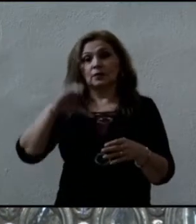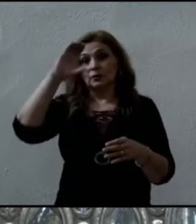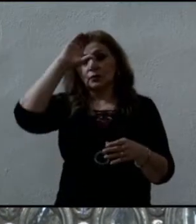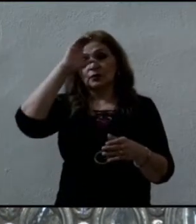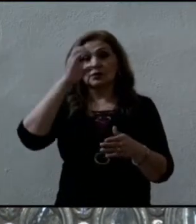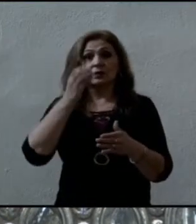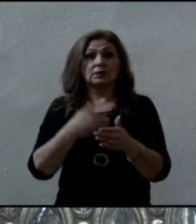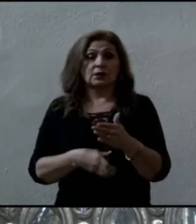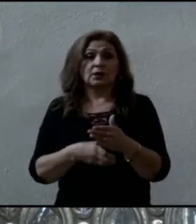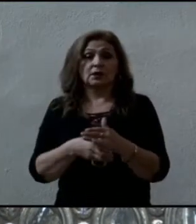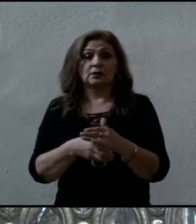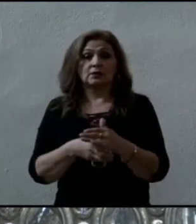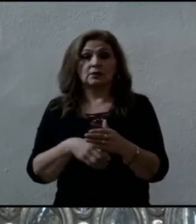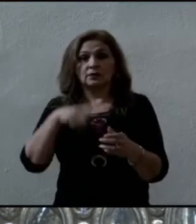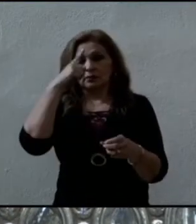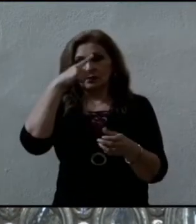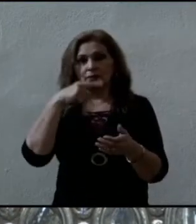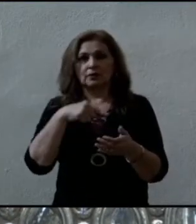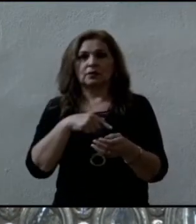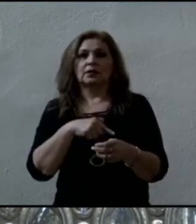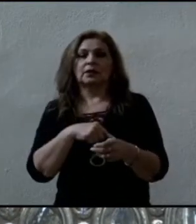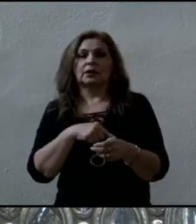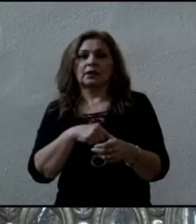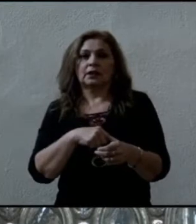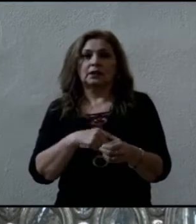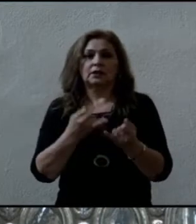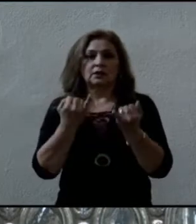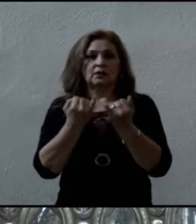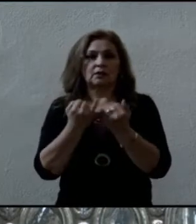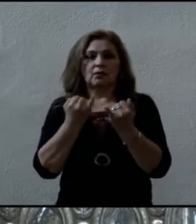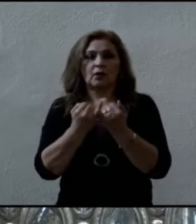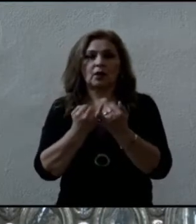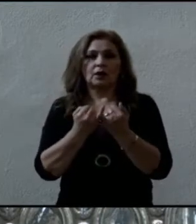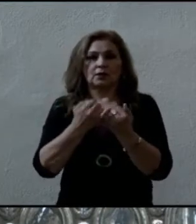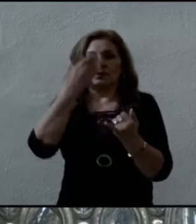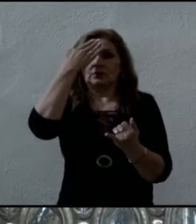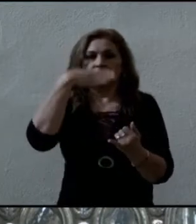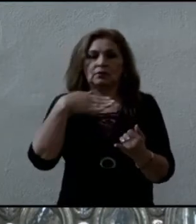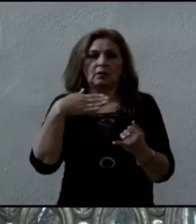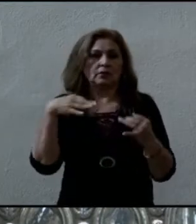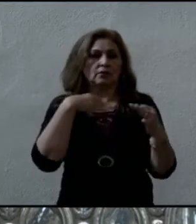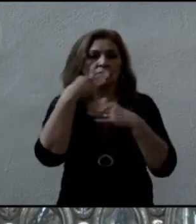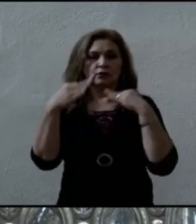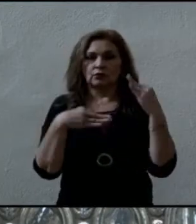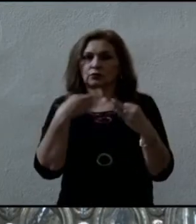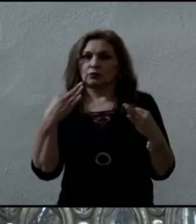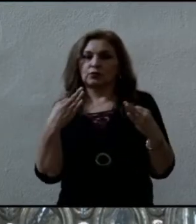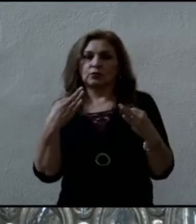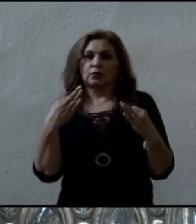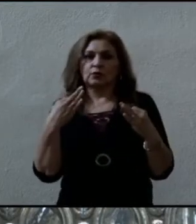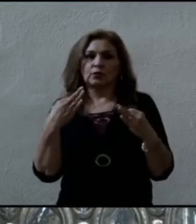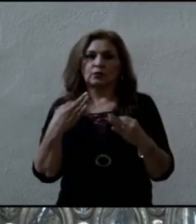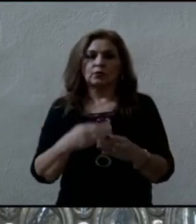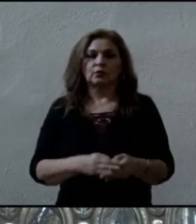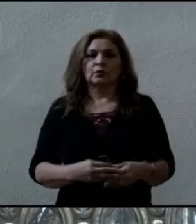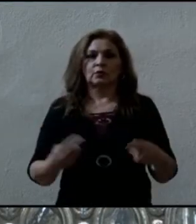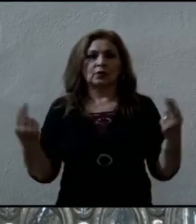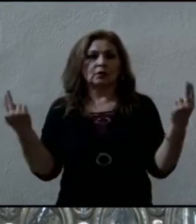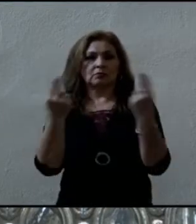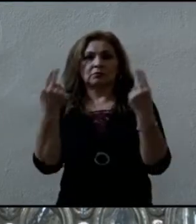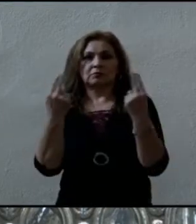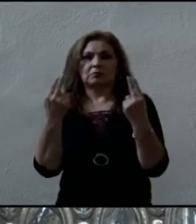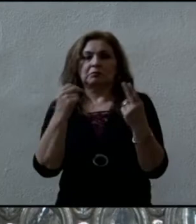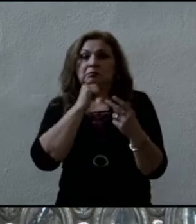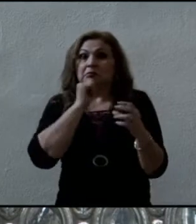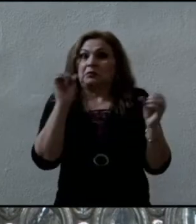soberbia personal. Creen que lo saben todo o que no necesitan de